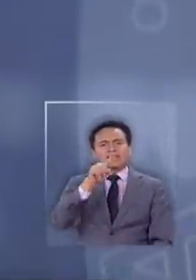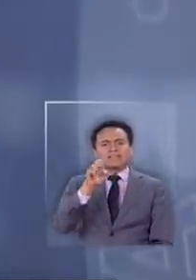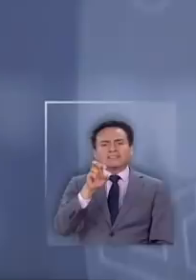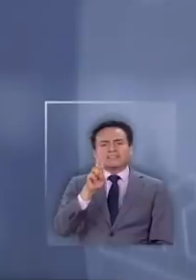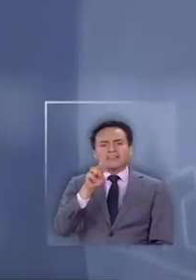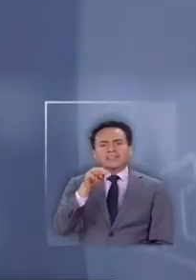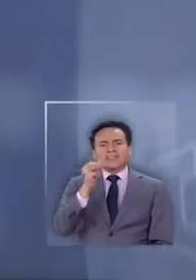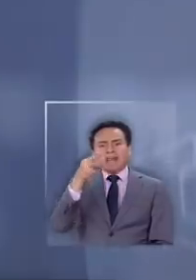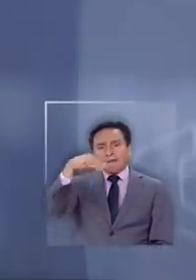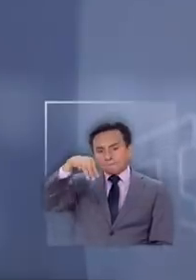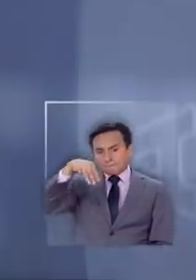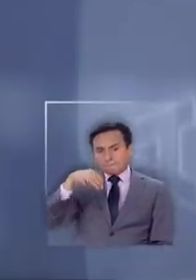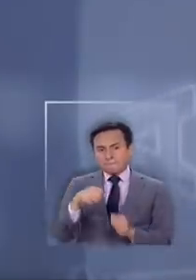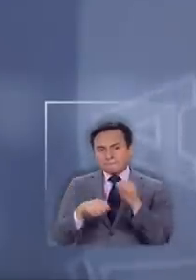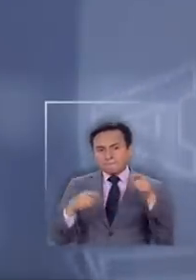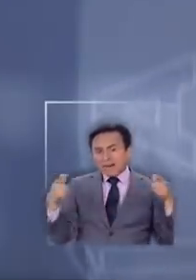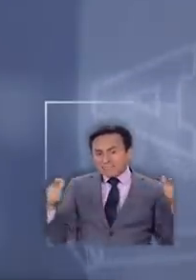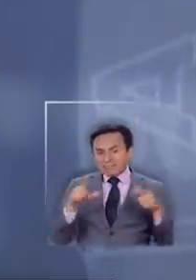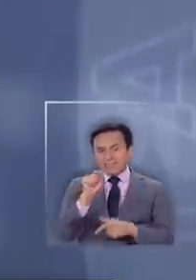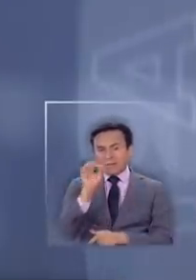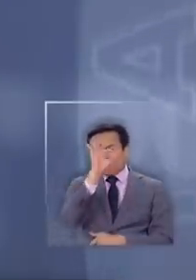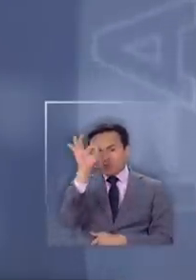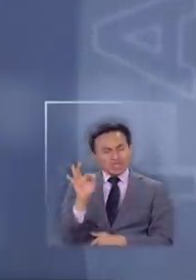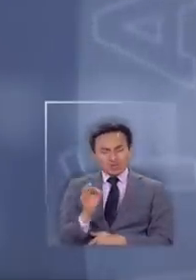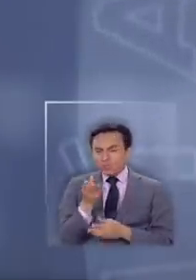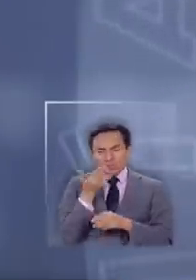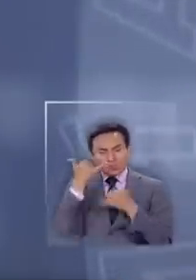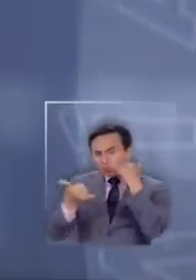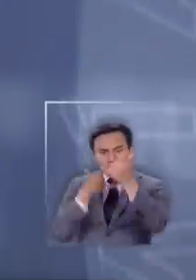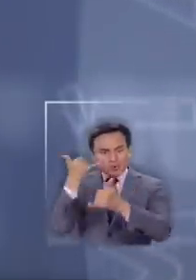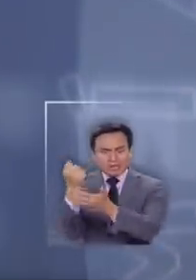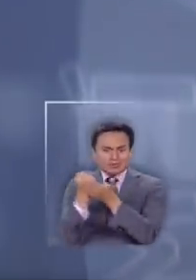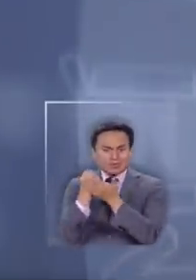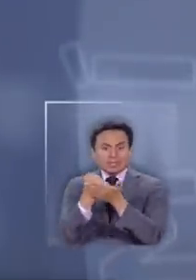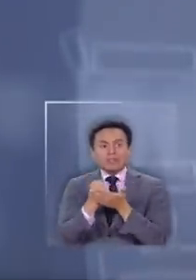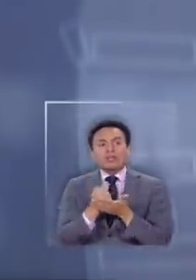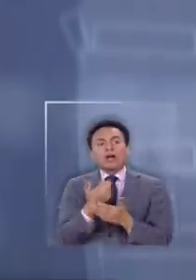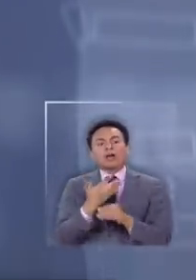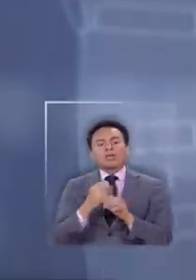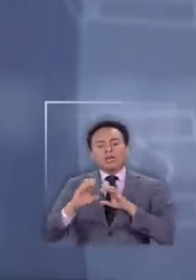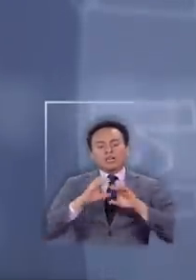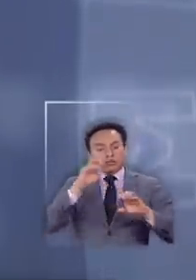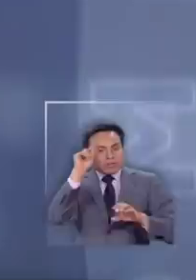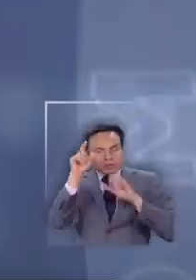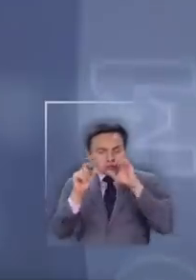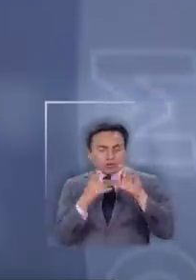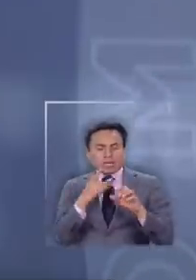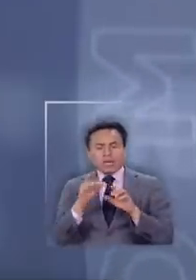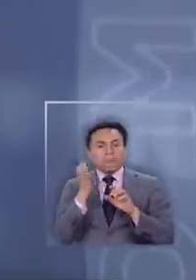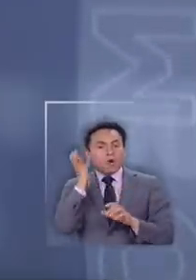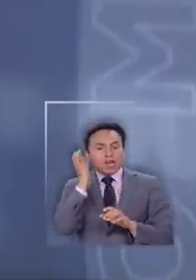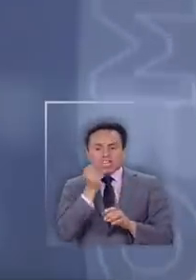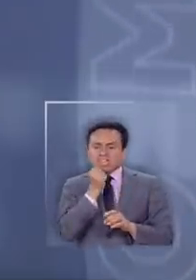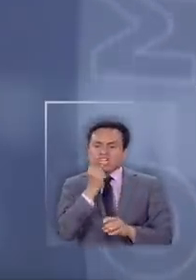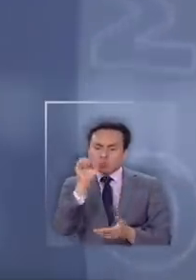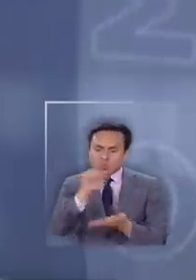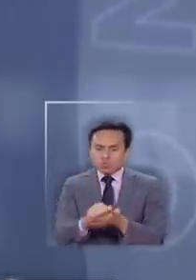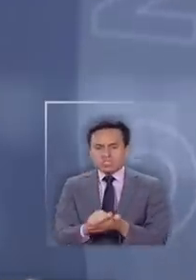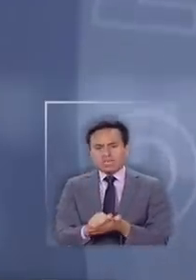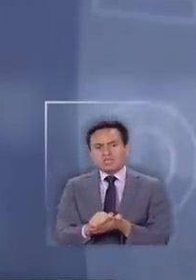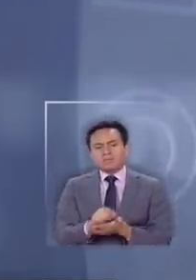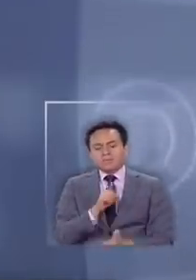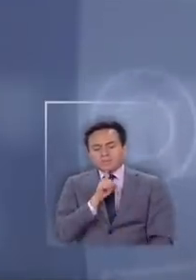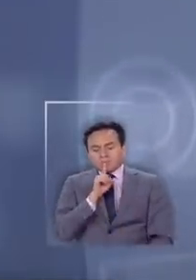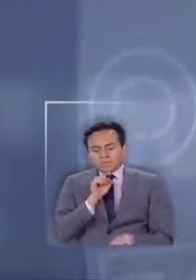crecieron en un 70%. Se anunció la creación de un chat para que las mujeres puedan denunciar de forma